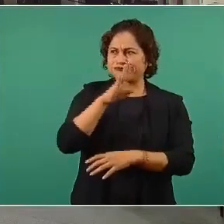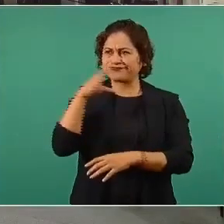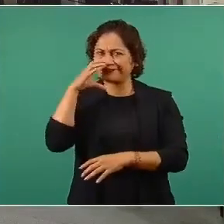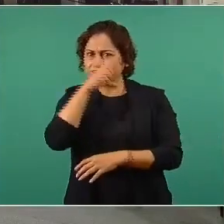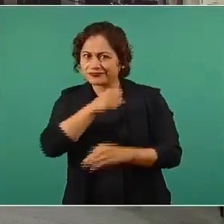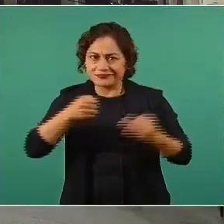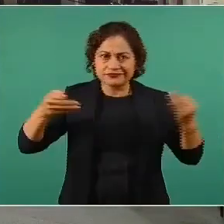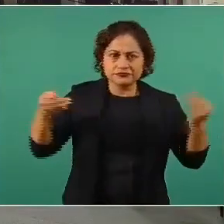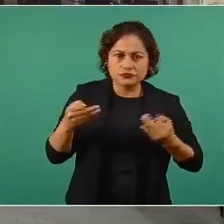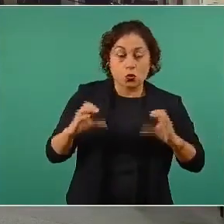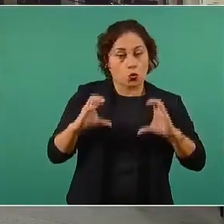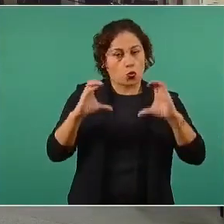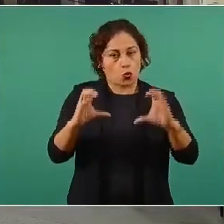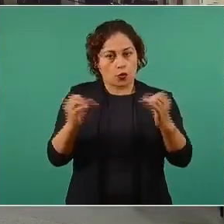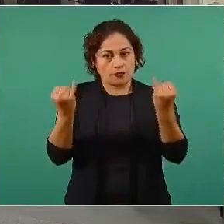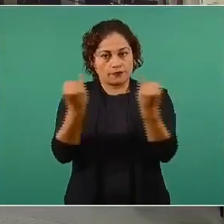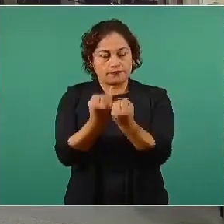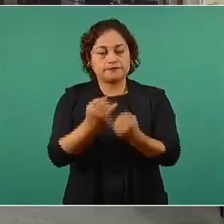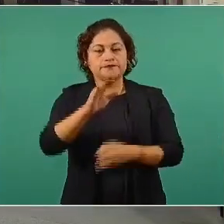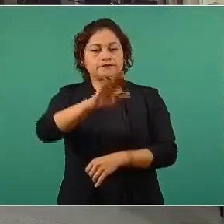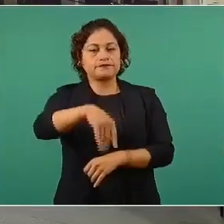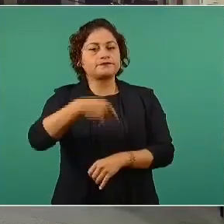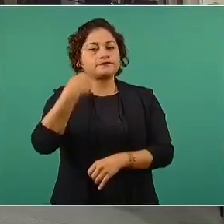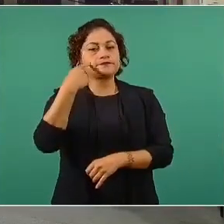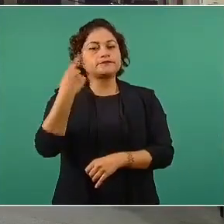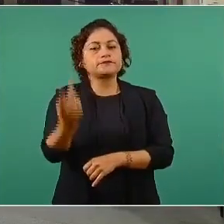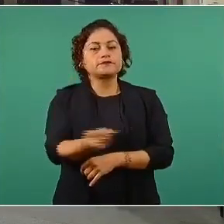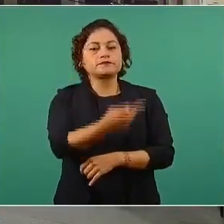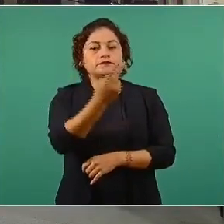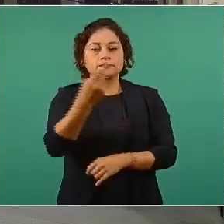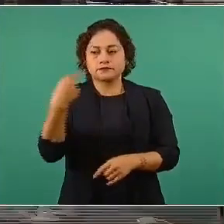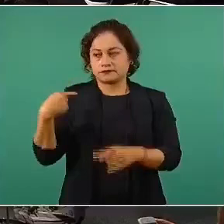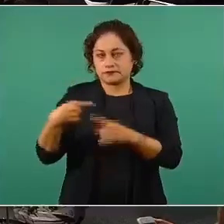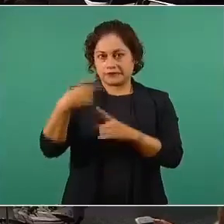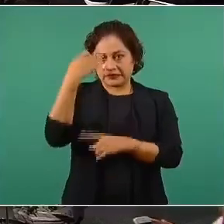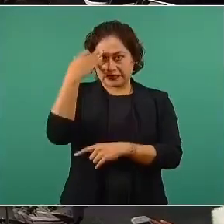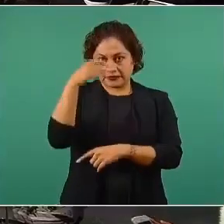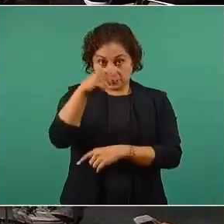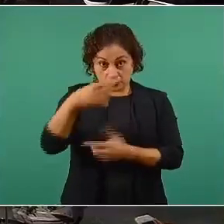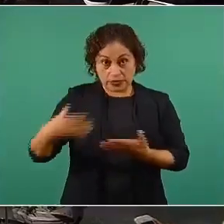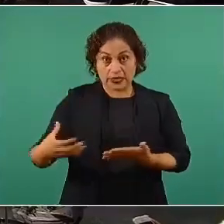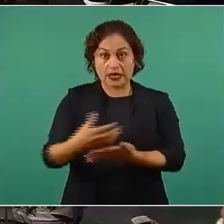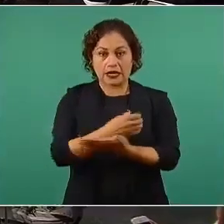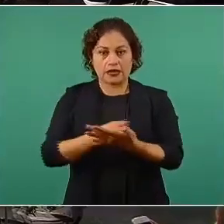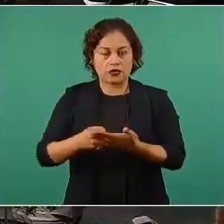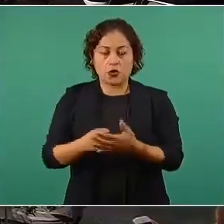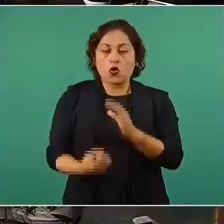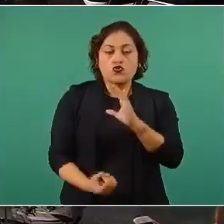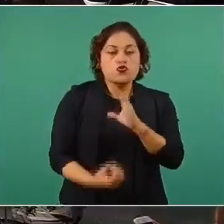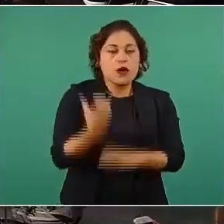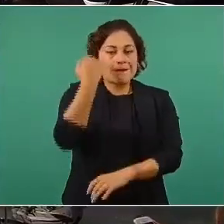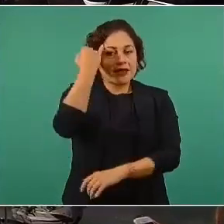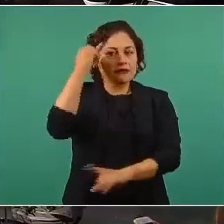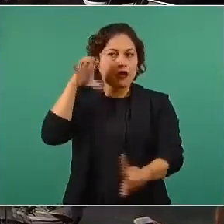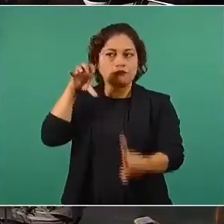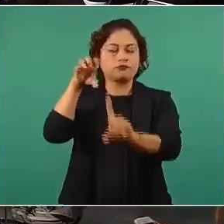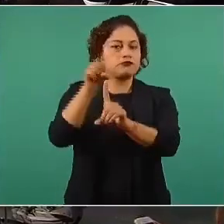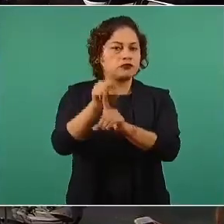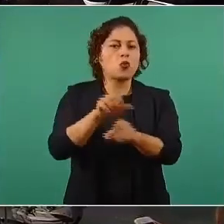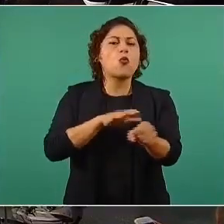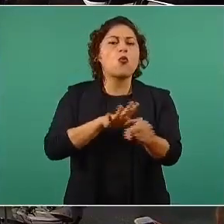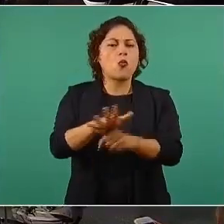Presidente, a tres años de su triunfo electoral, ¿qué nuevos retos han surgido en el camino? ¿Cómo piensa enfrentarlos?